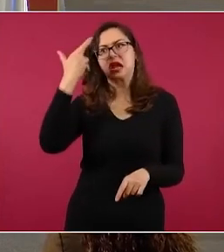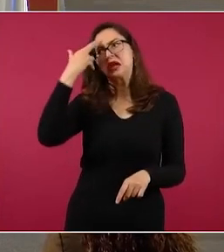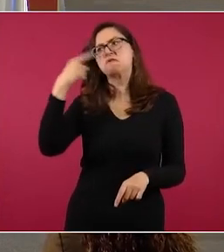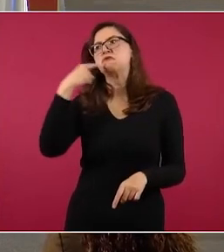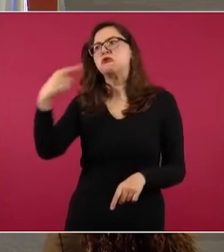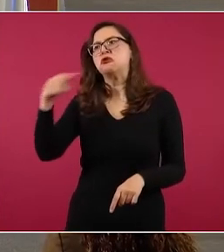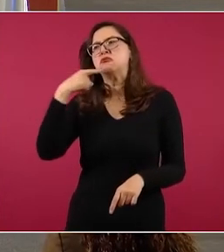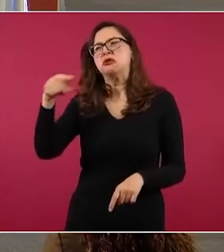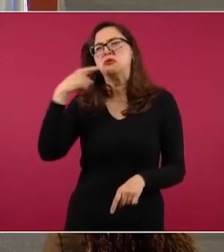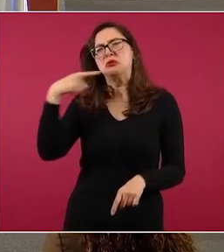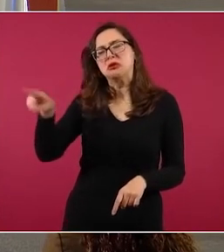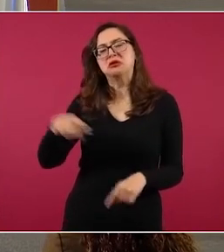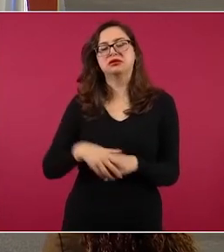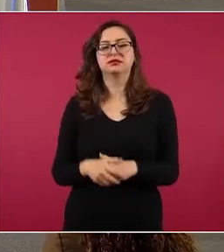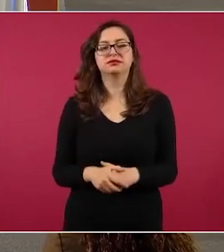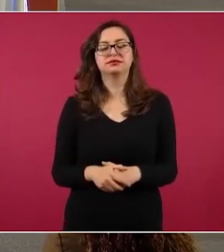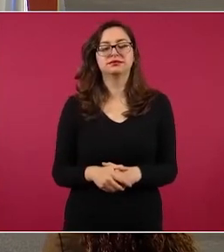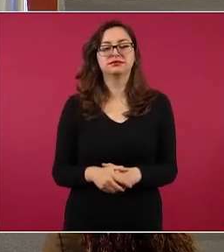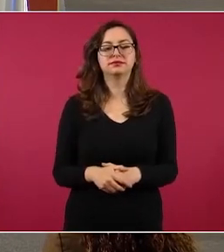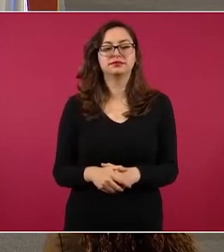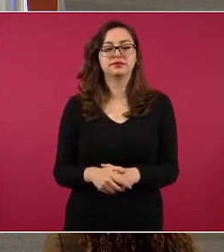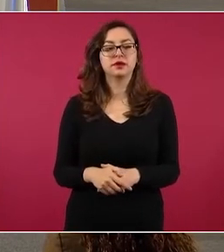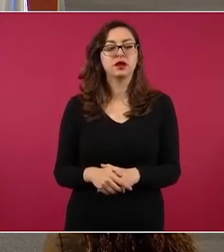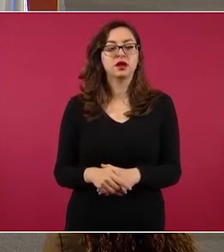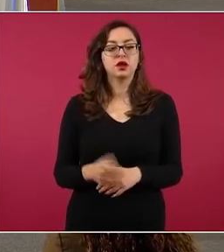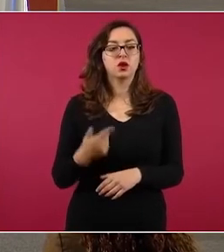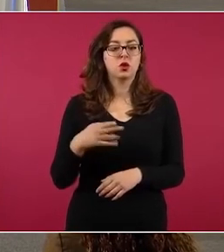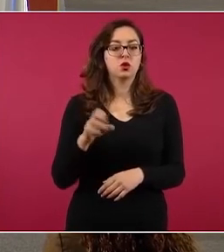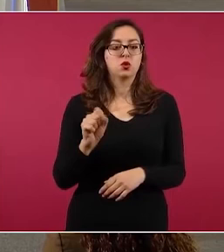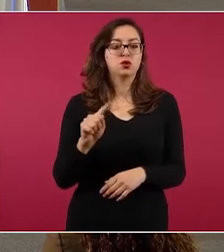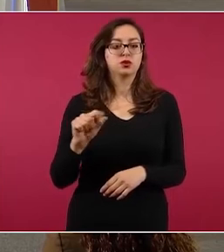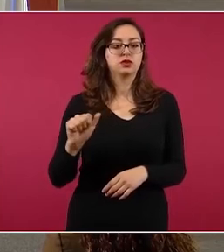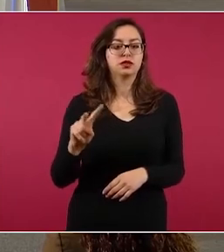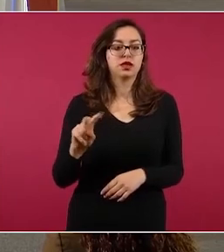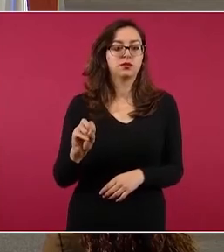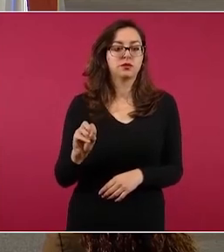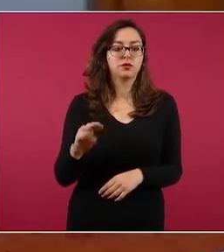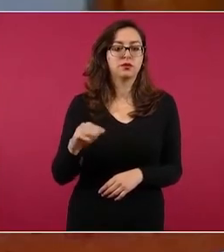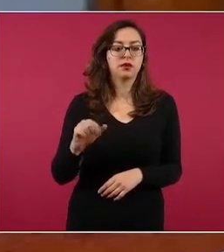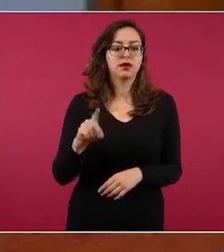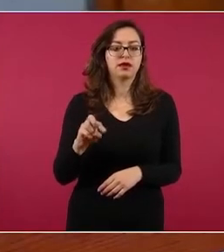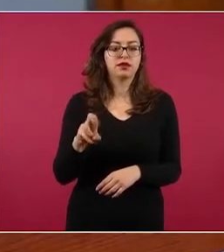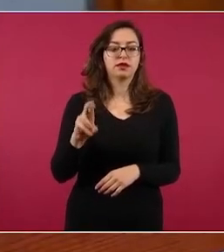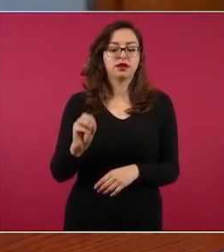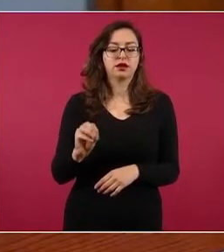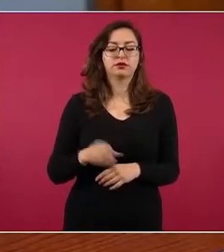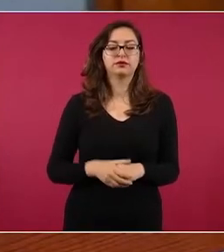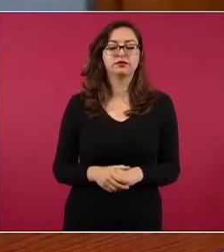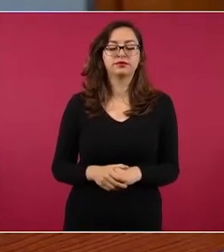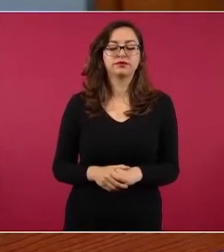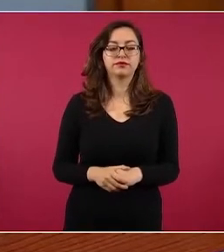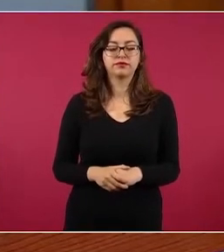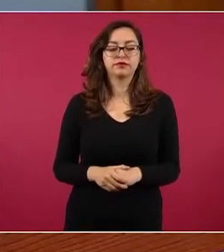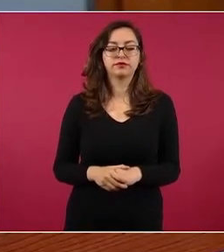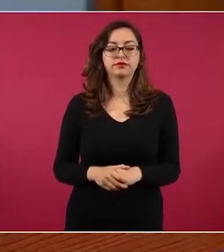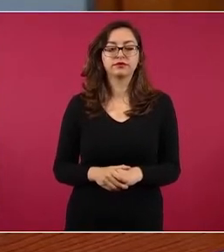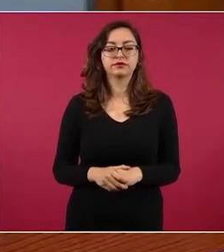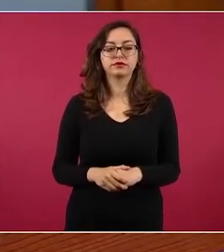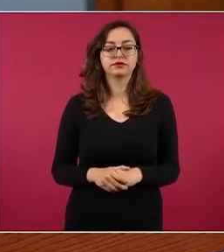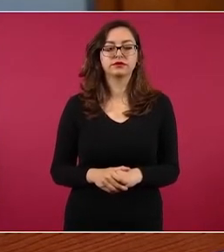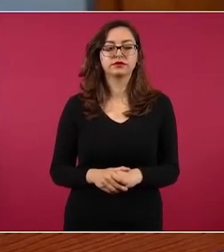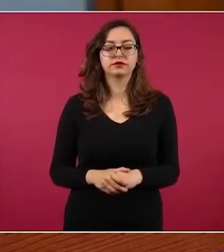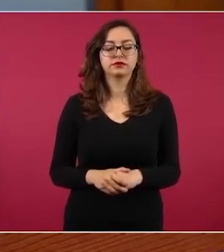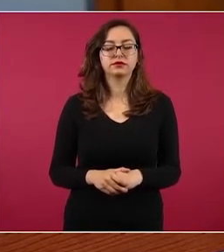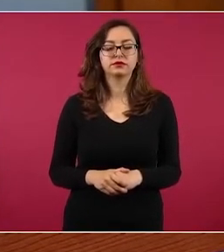Gustavo Madero, Senador, Ida